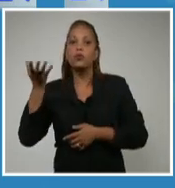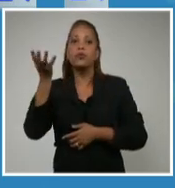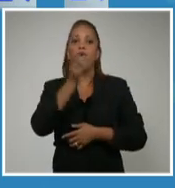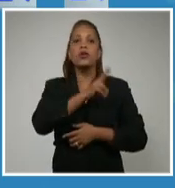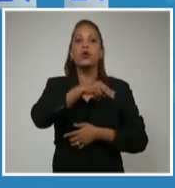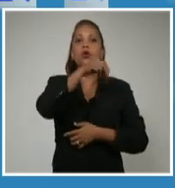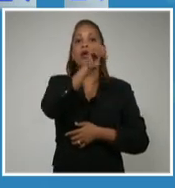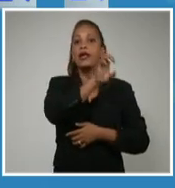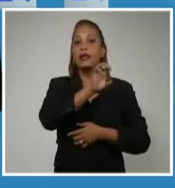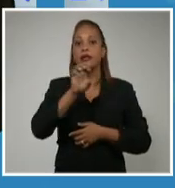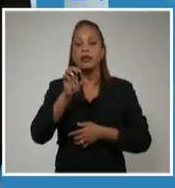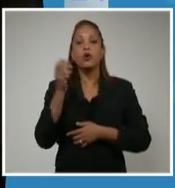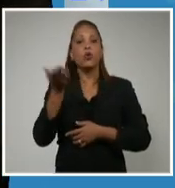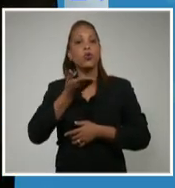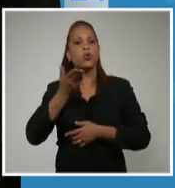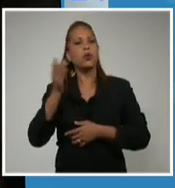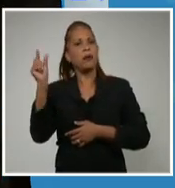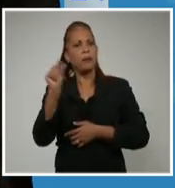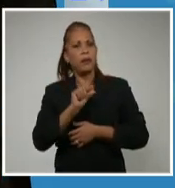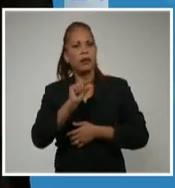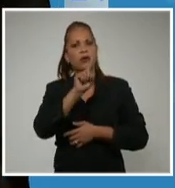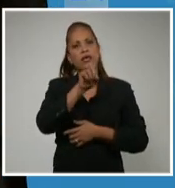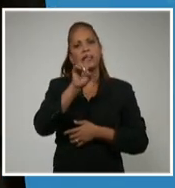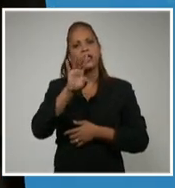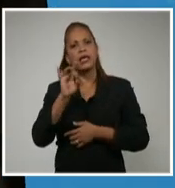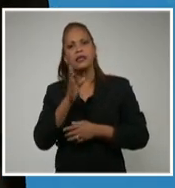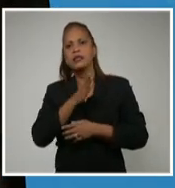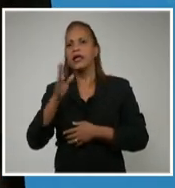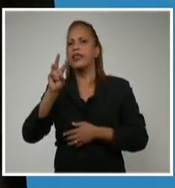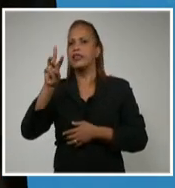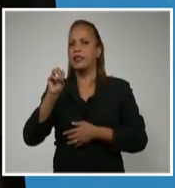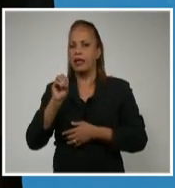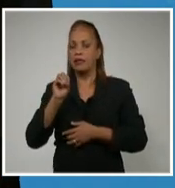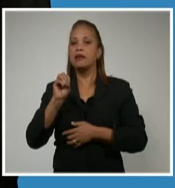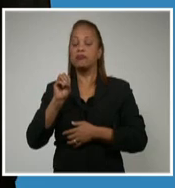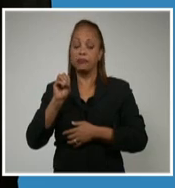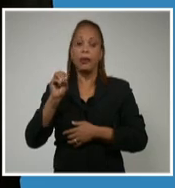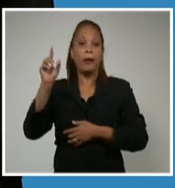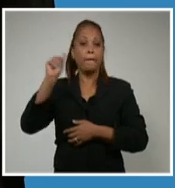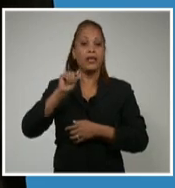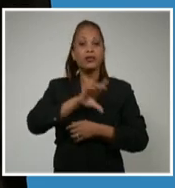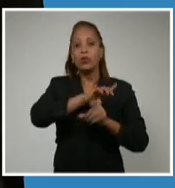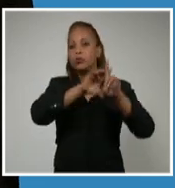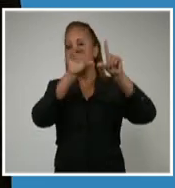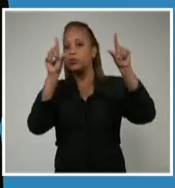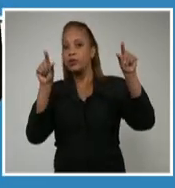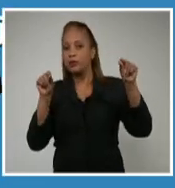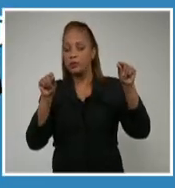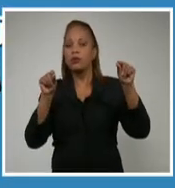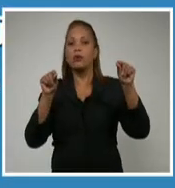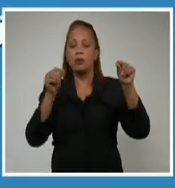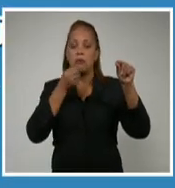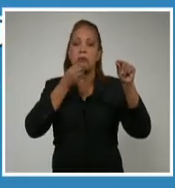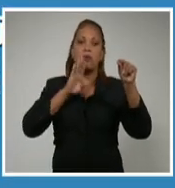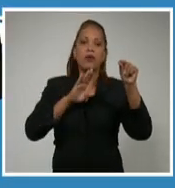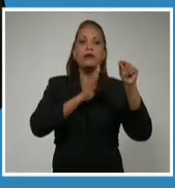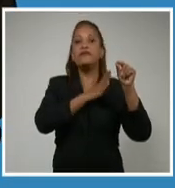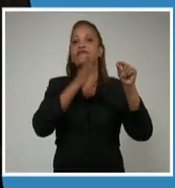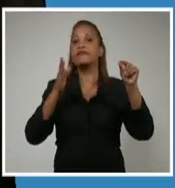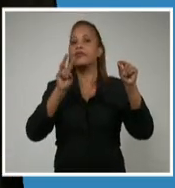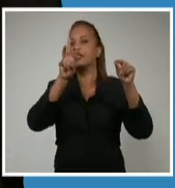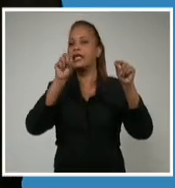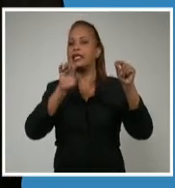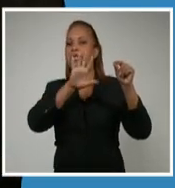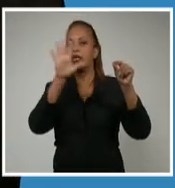las velocidades disminuyen 15 y 30 kilómetros por horas en casi todo el territorio nacional, llegando hasta 35